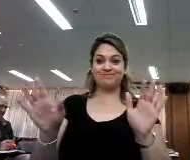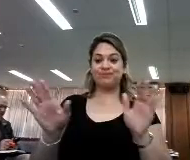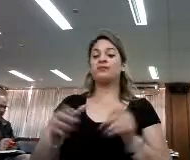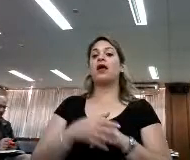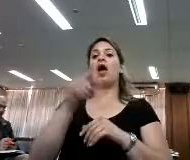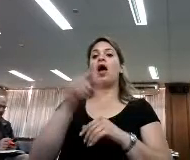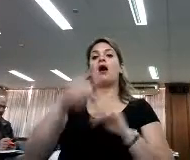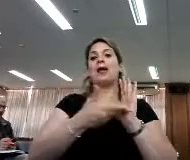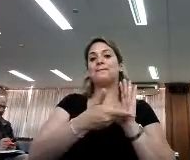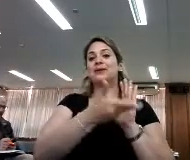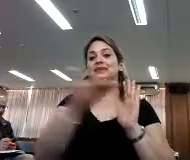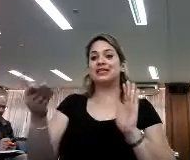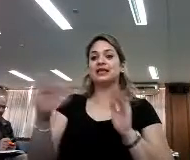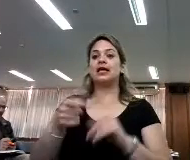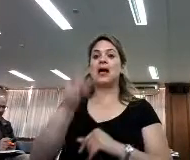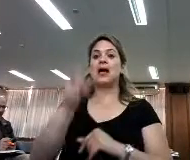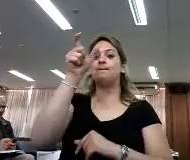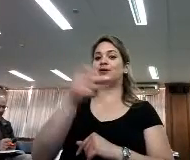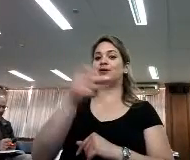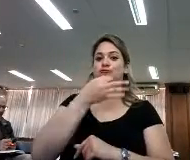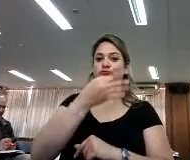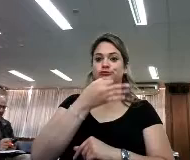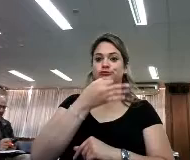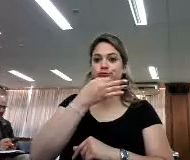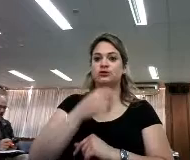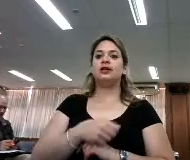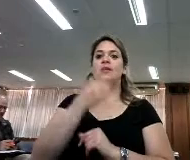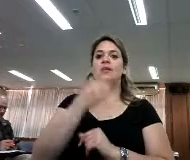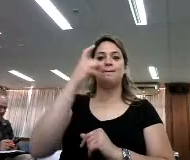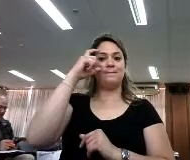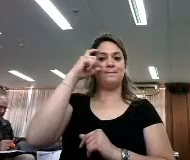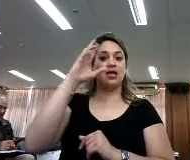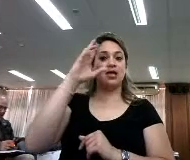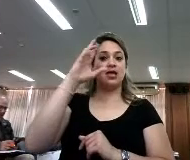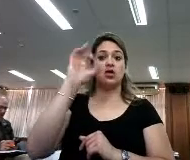¿Qué ponencia de Verónica Juárez?